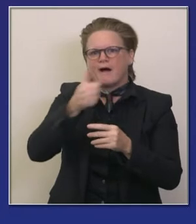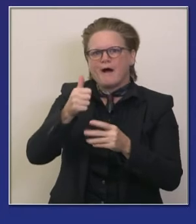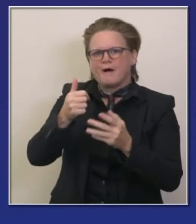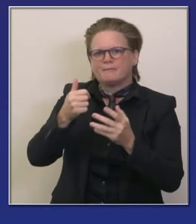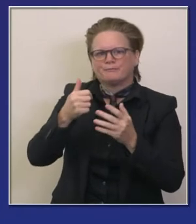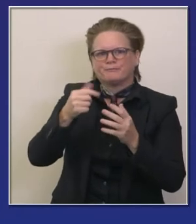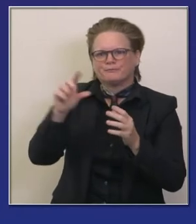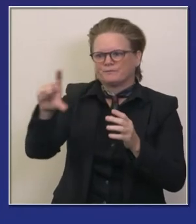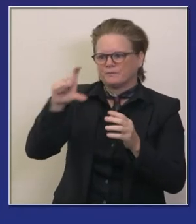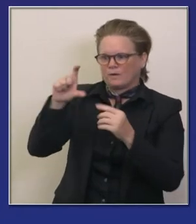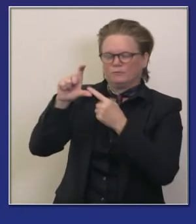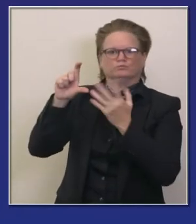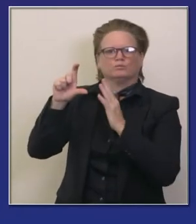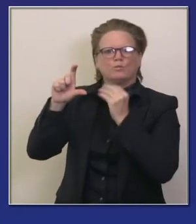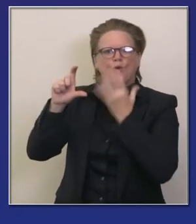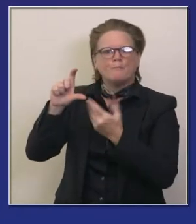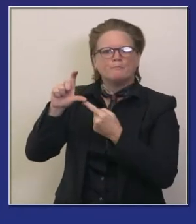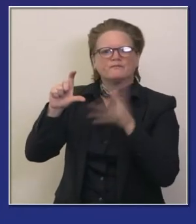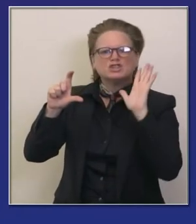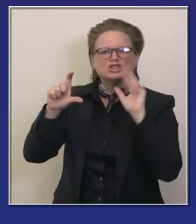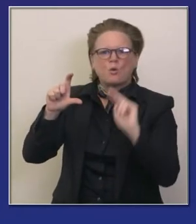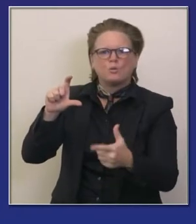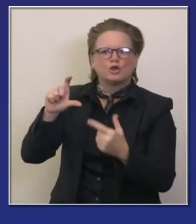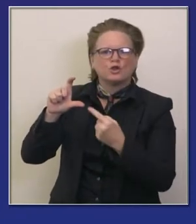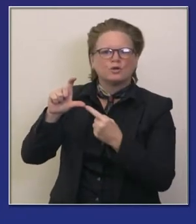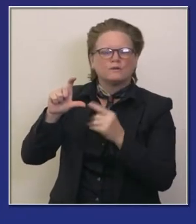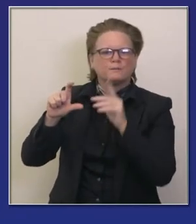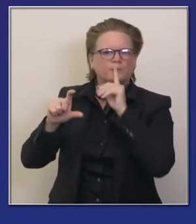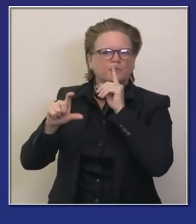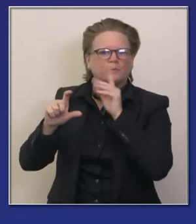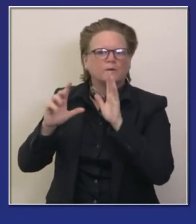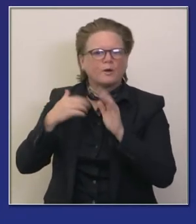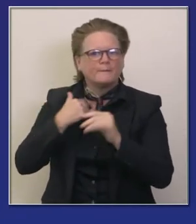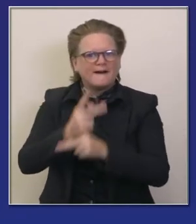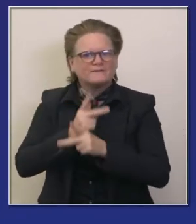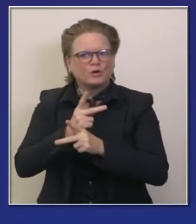almacenarlas y resguardar su perdurabilidad